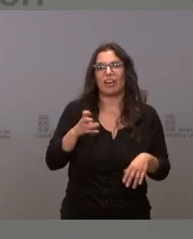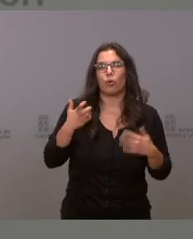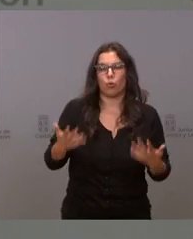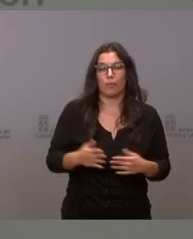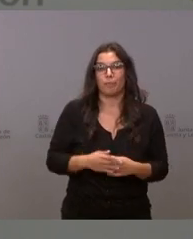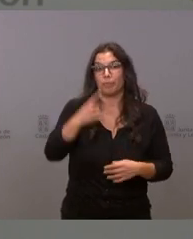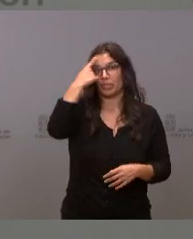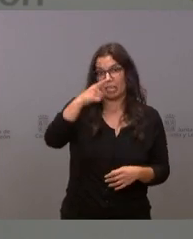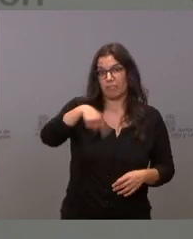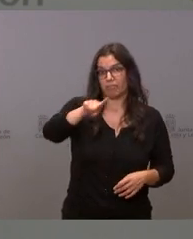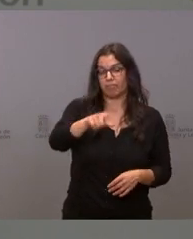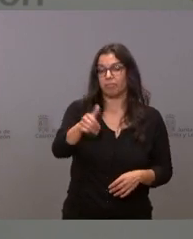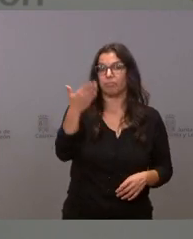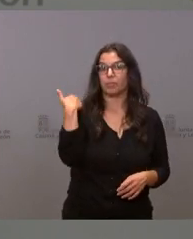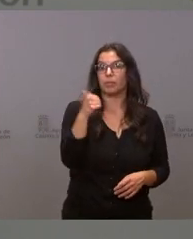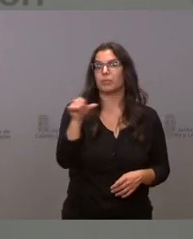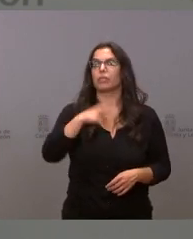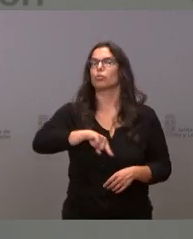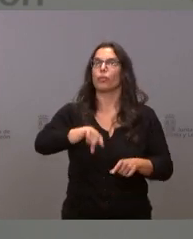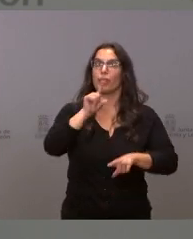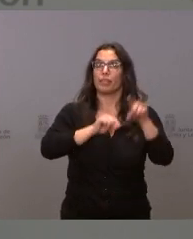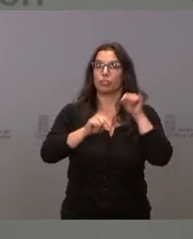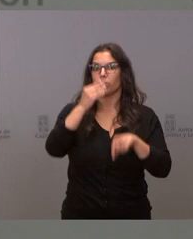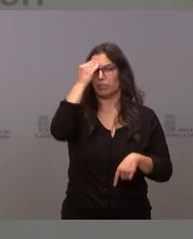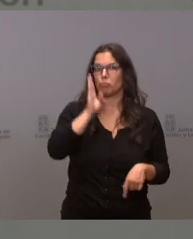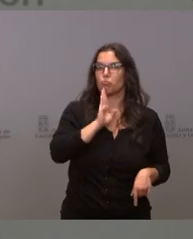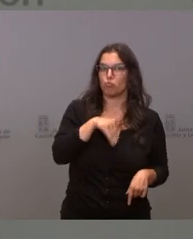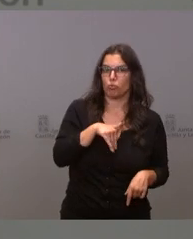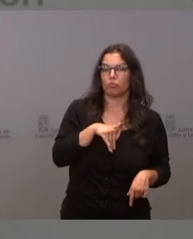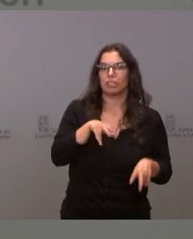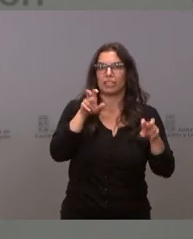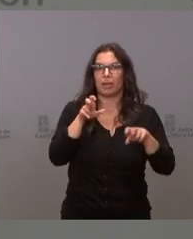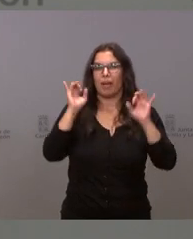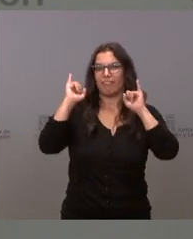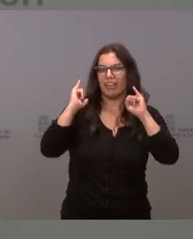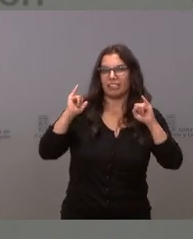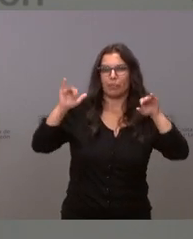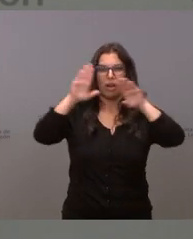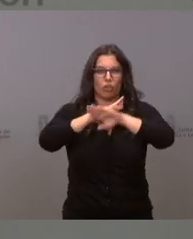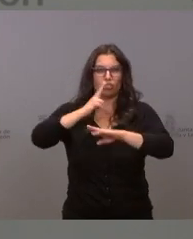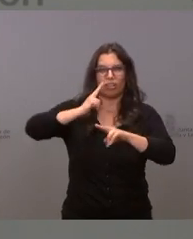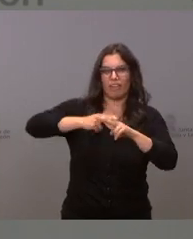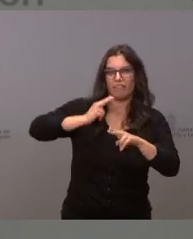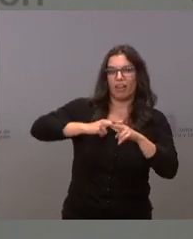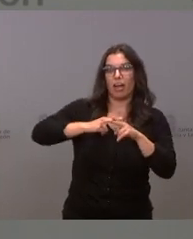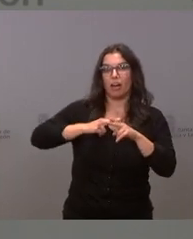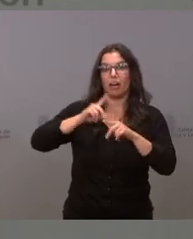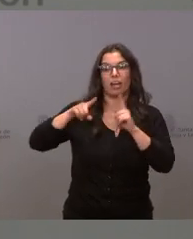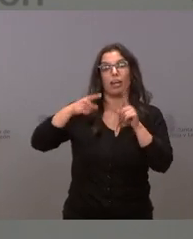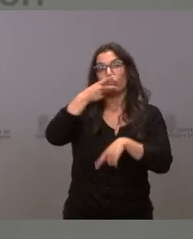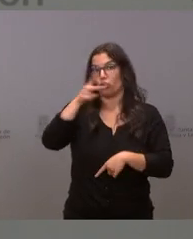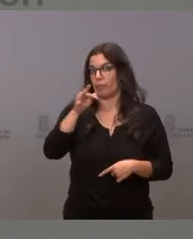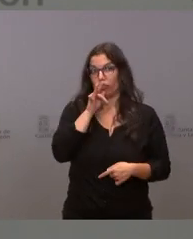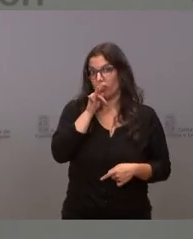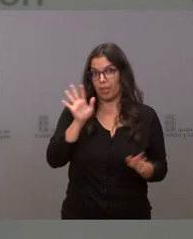que la semana pasada tomamos las decisiones que creímos oportunas sobre el ocio nocturno que no han pasado 14 días